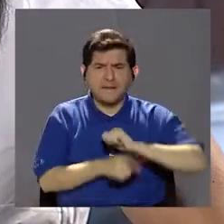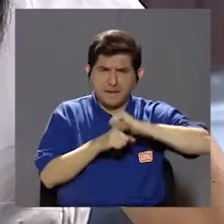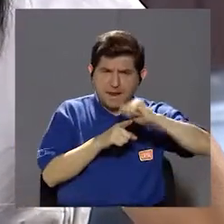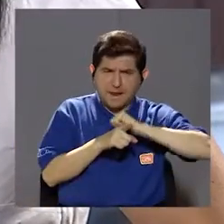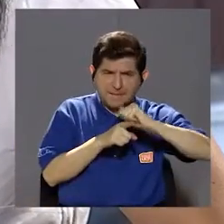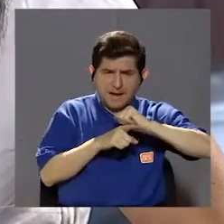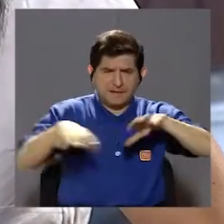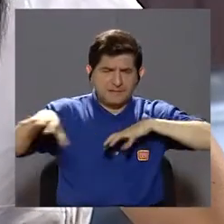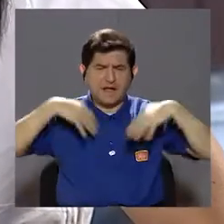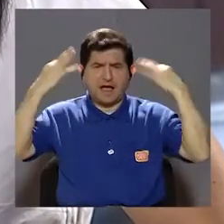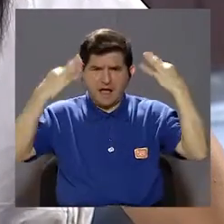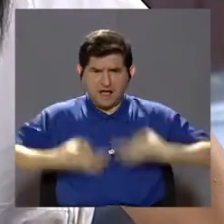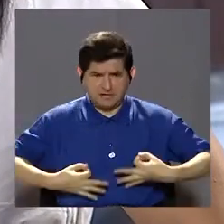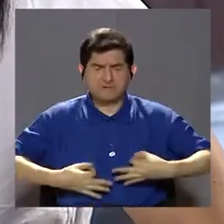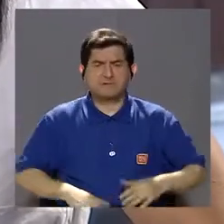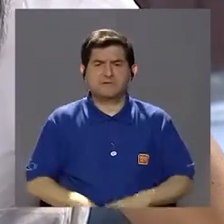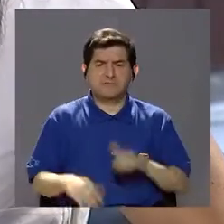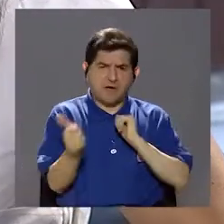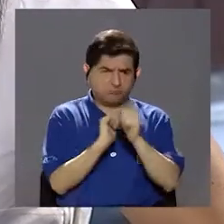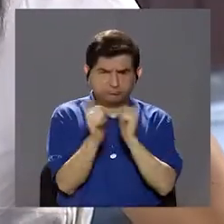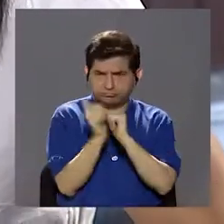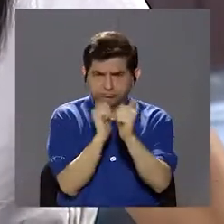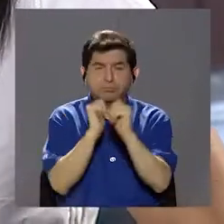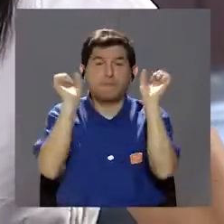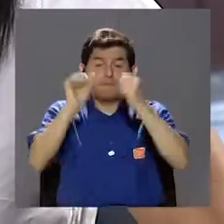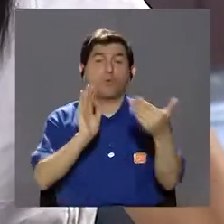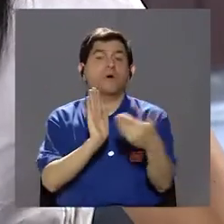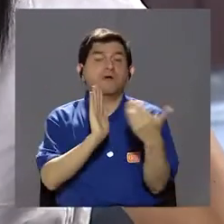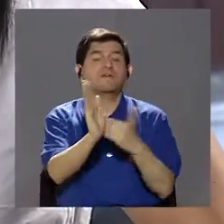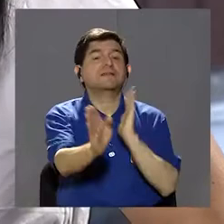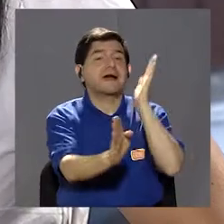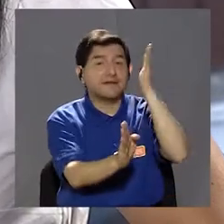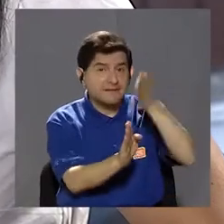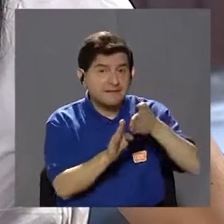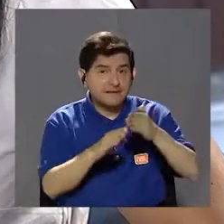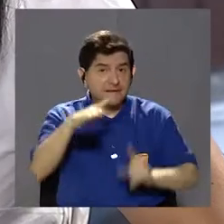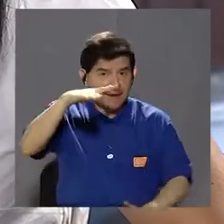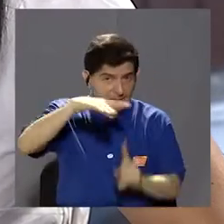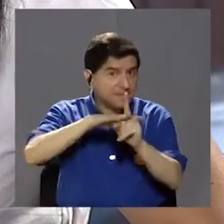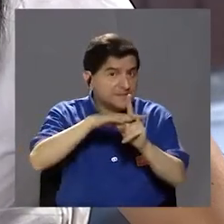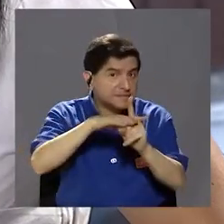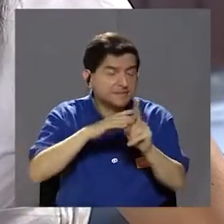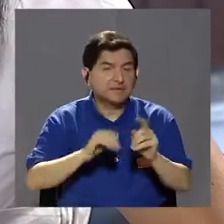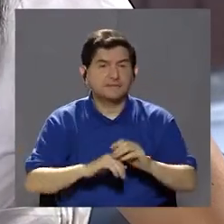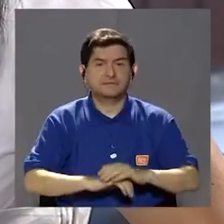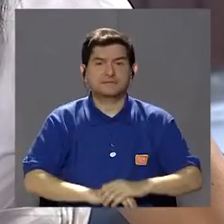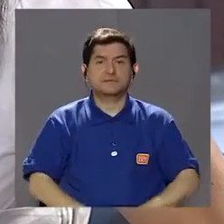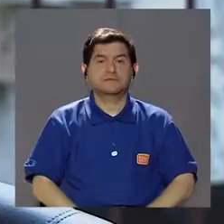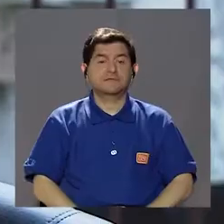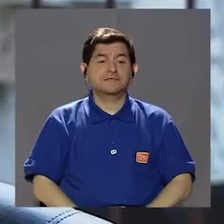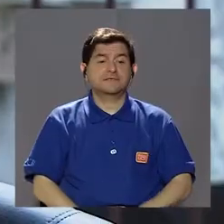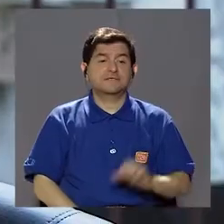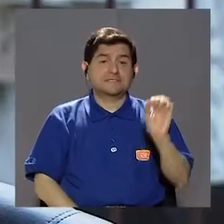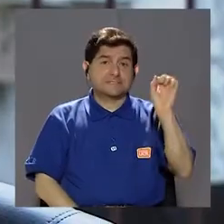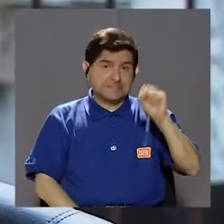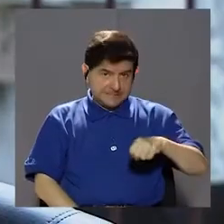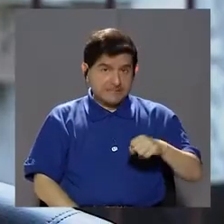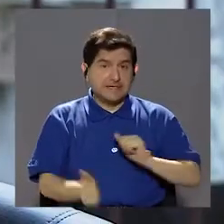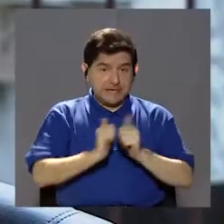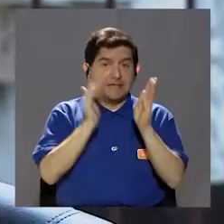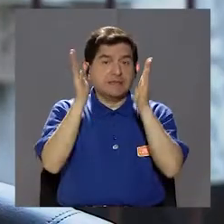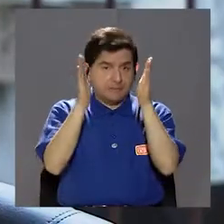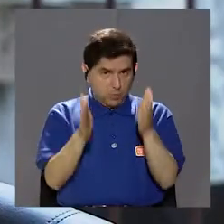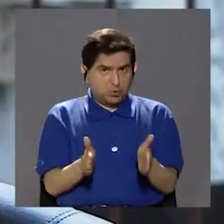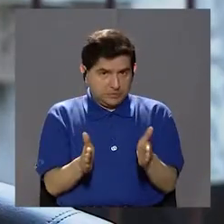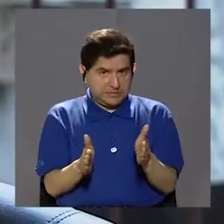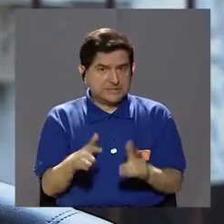la práctica, de la actividad física o del ejercicio, ¿esto puede afectar directamente la aparición del espolón? Sí, en